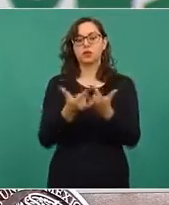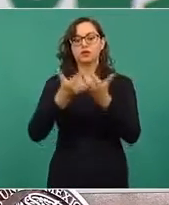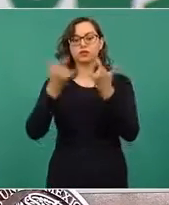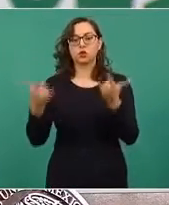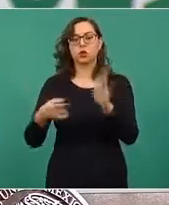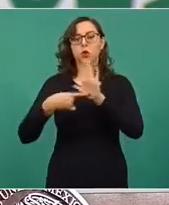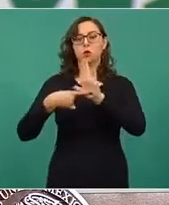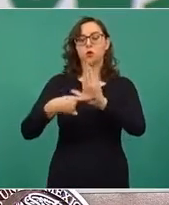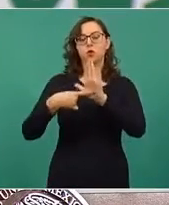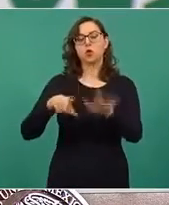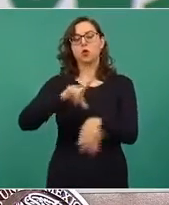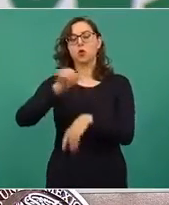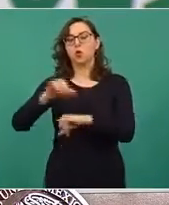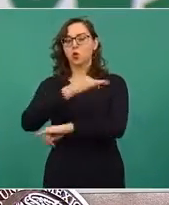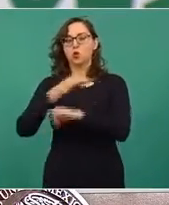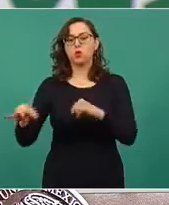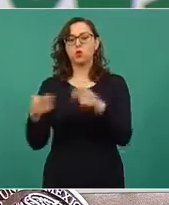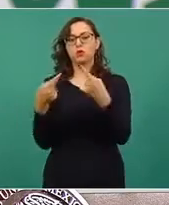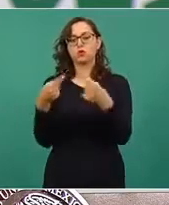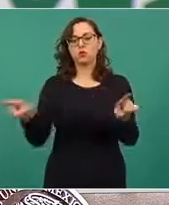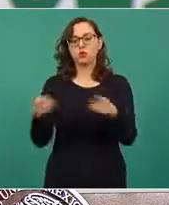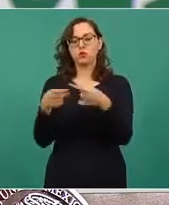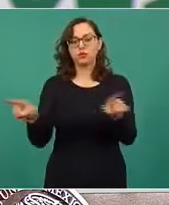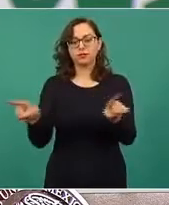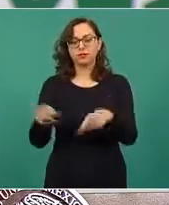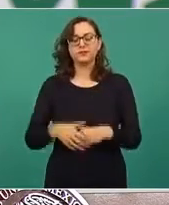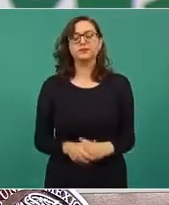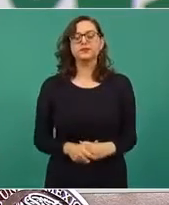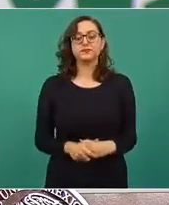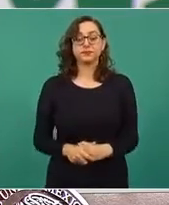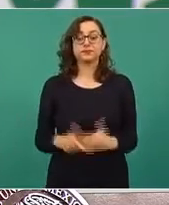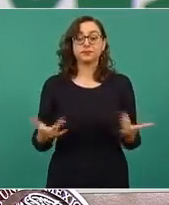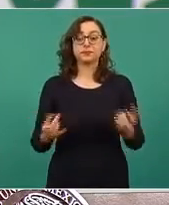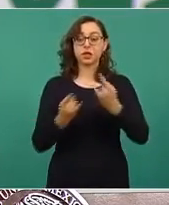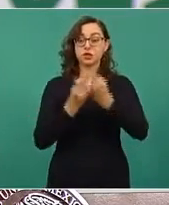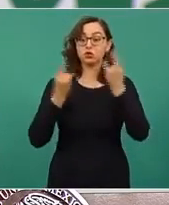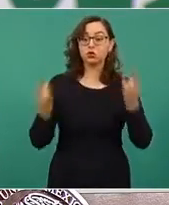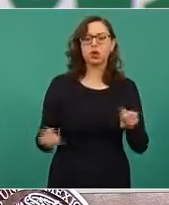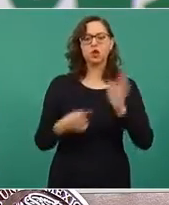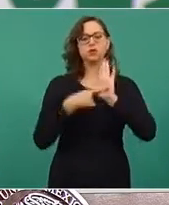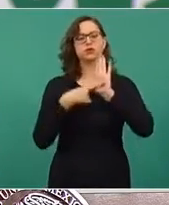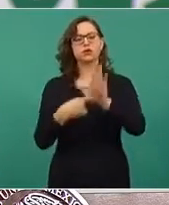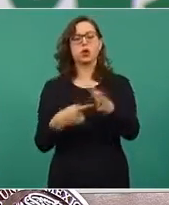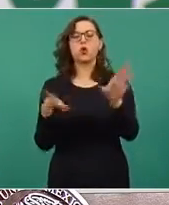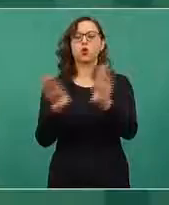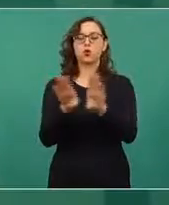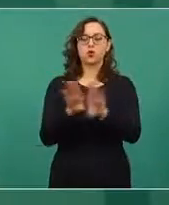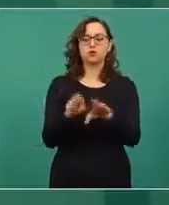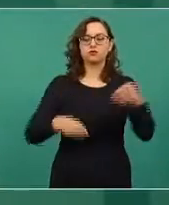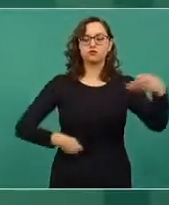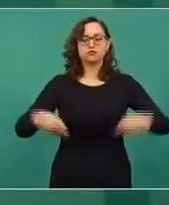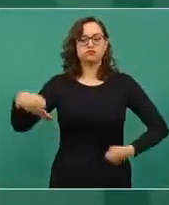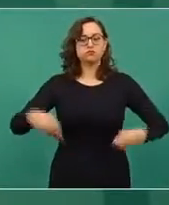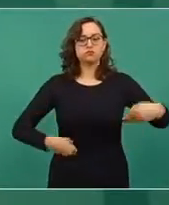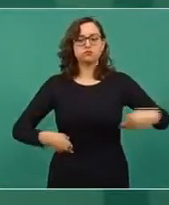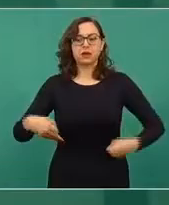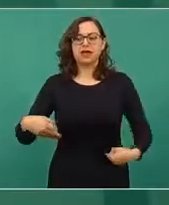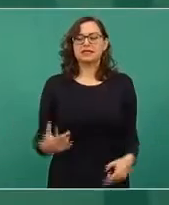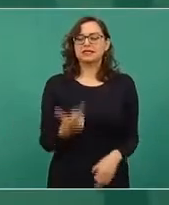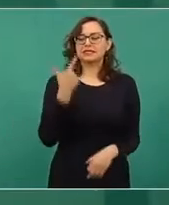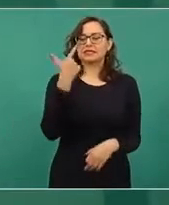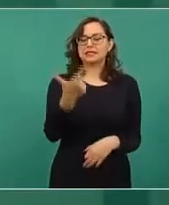parte musical. La representación histórica consiste en la escenificación de siete pasajes